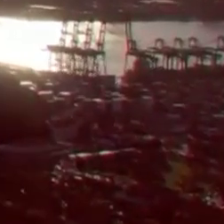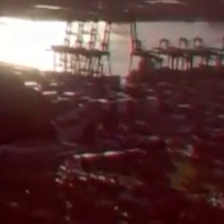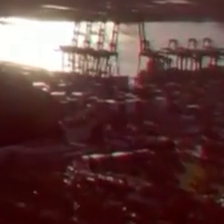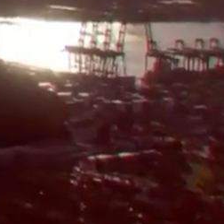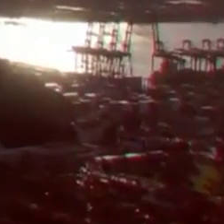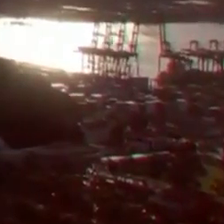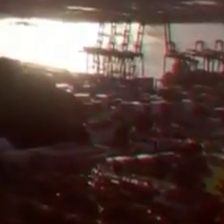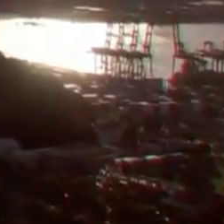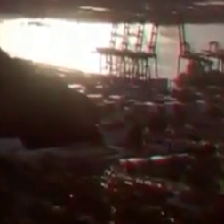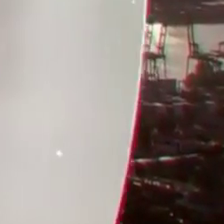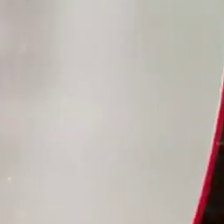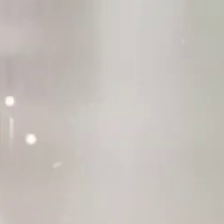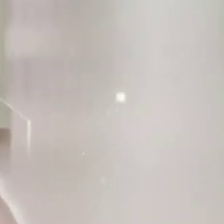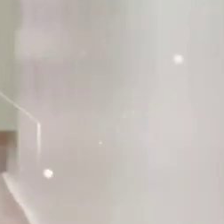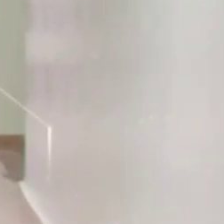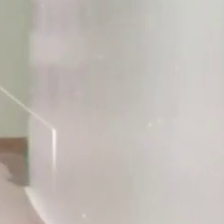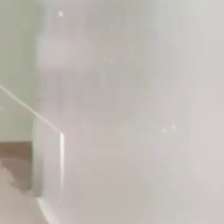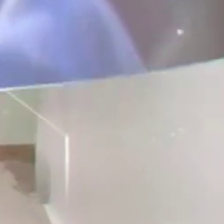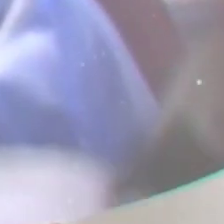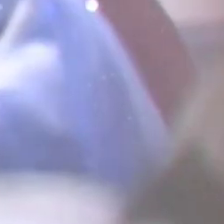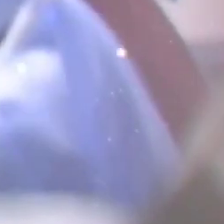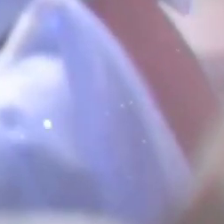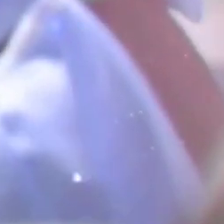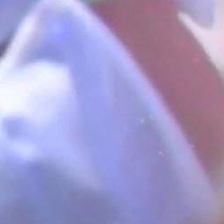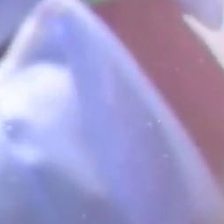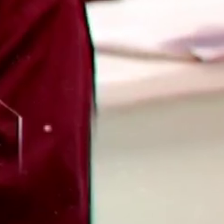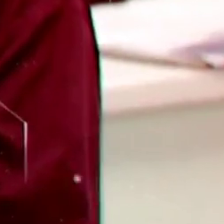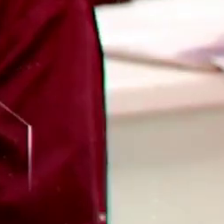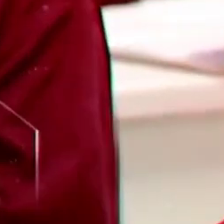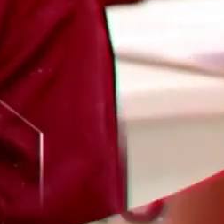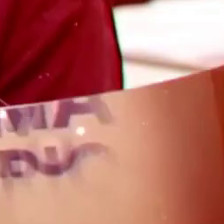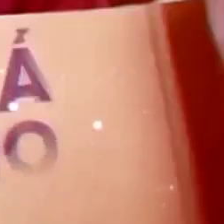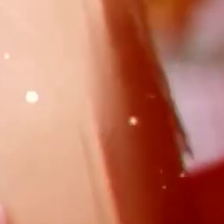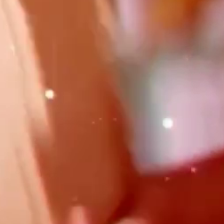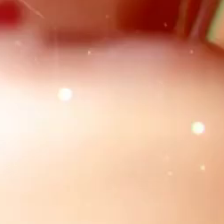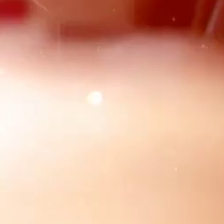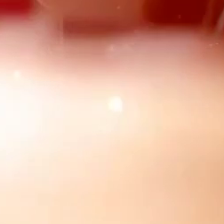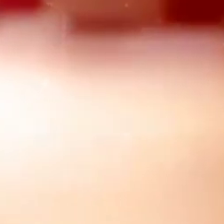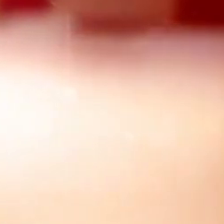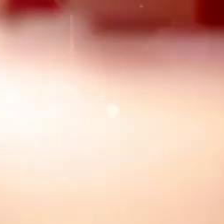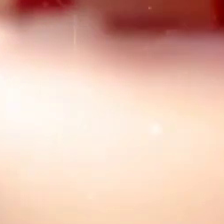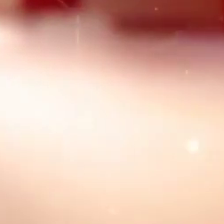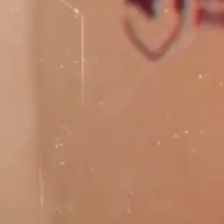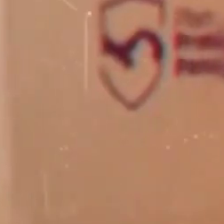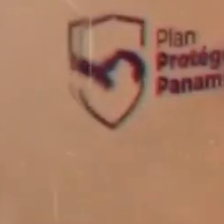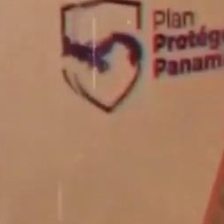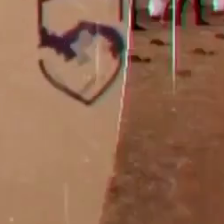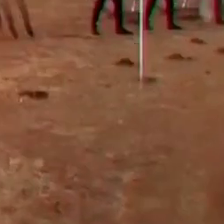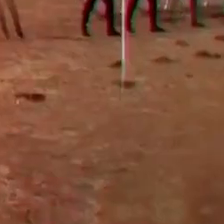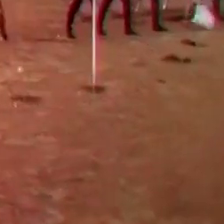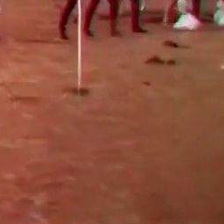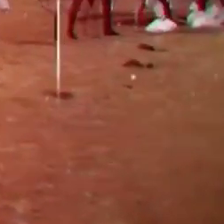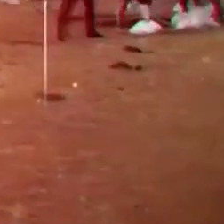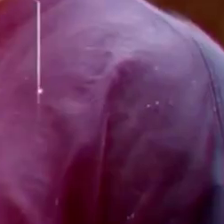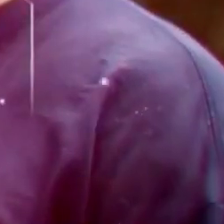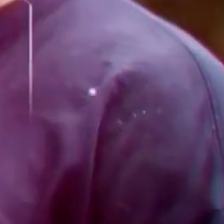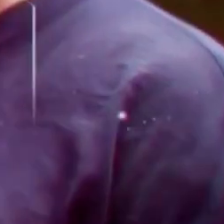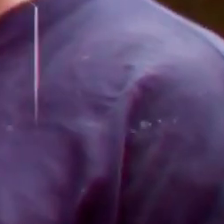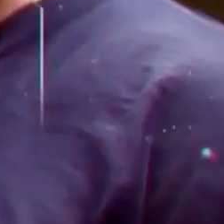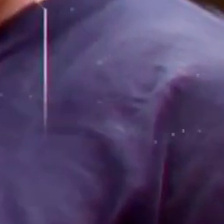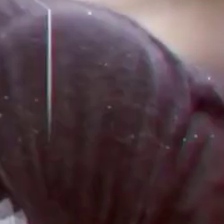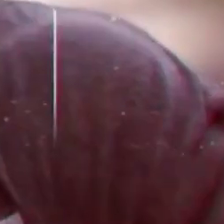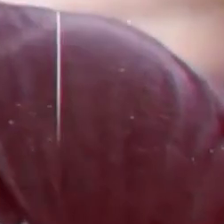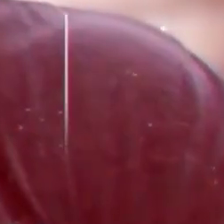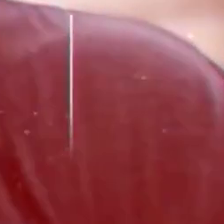El Gobierno Nacional presenta el Informe Epidemiológico COVID-19 Panamá, cumpliendo con su deber de